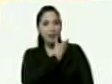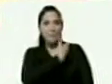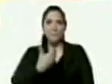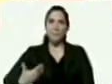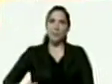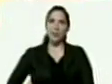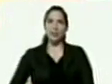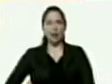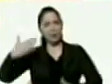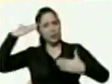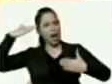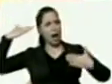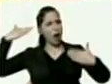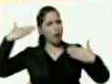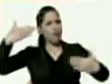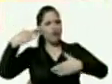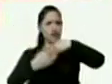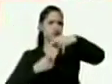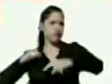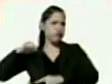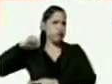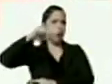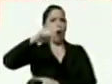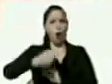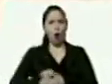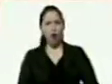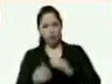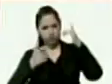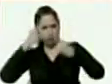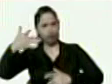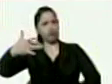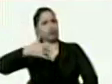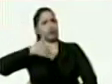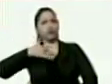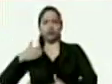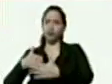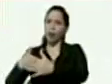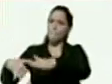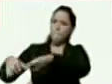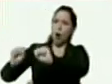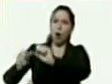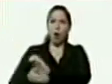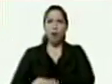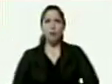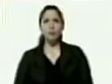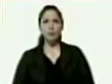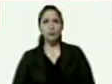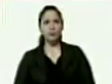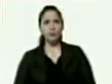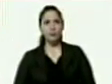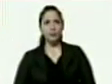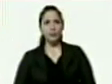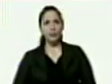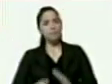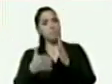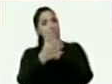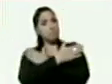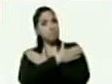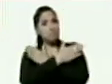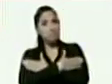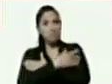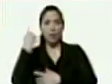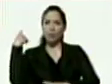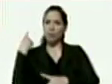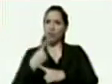un saludo revolucionario chavista y antiimperialista y de una vez felicitarlo presidente